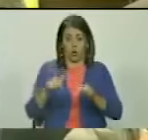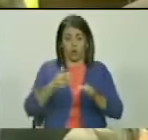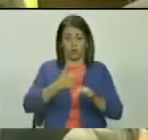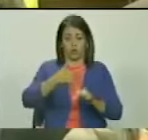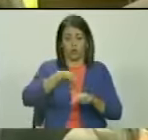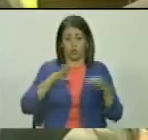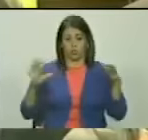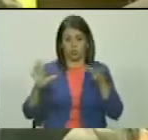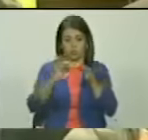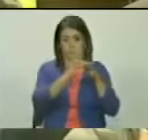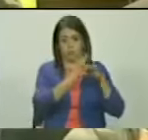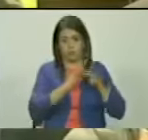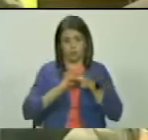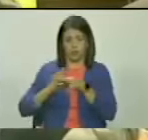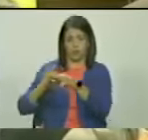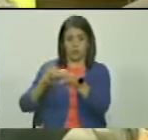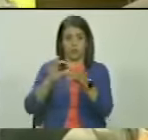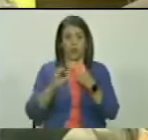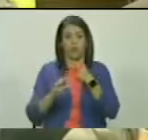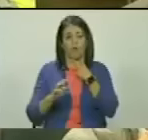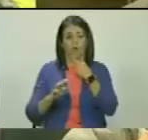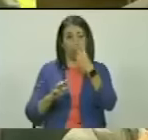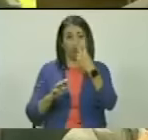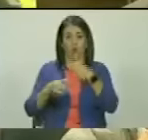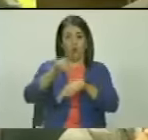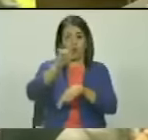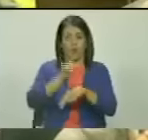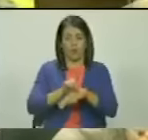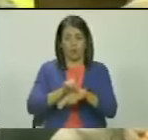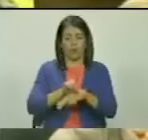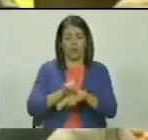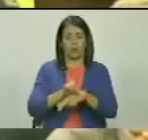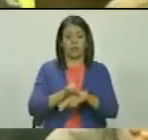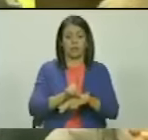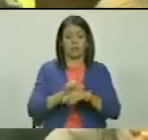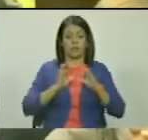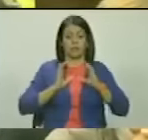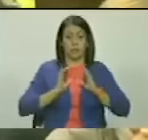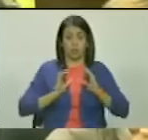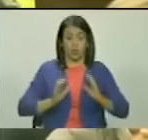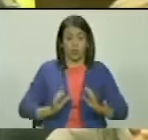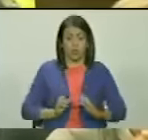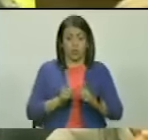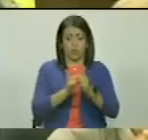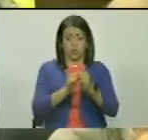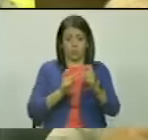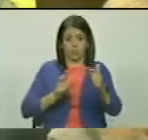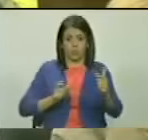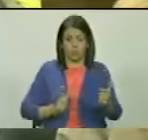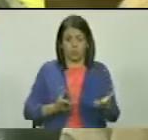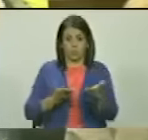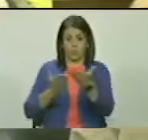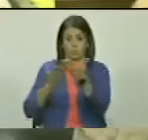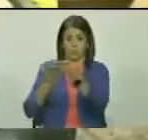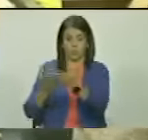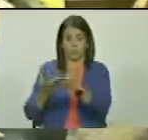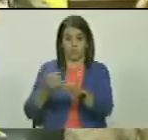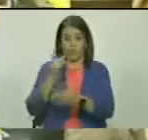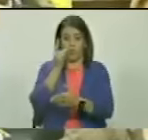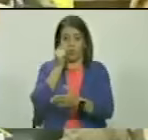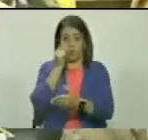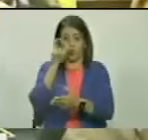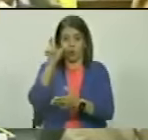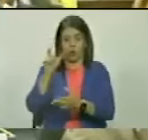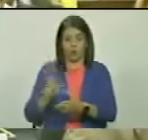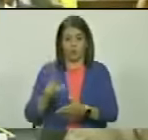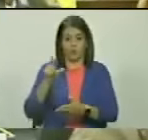unimos en una sola voz para llevar los restos mortales a este hombre